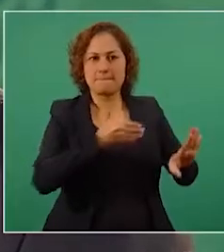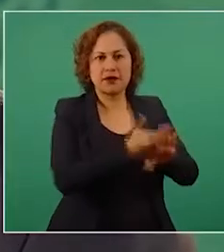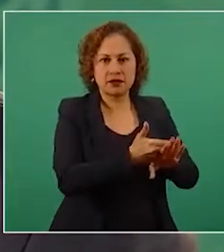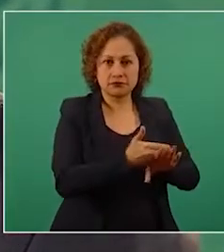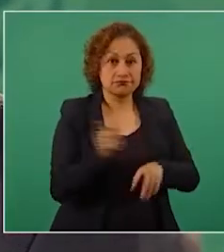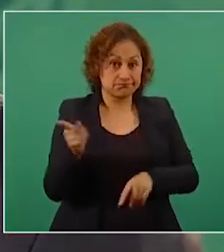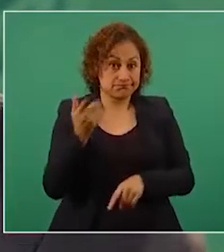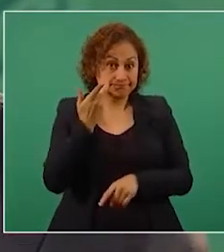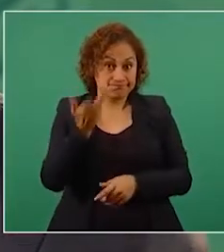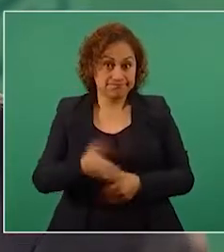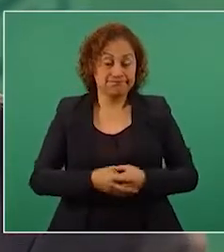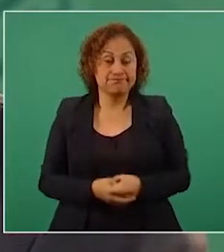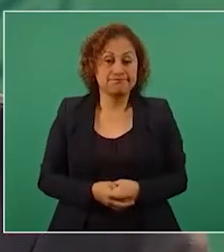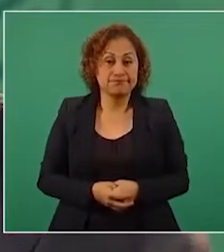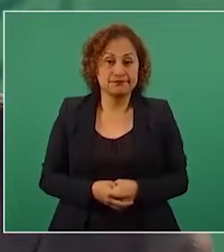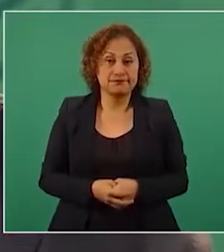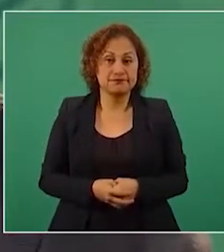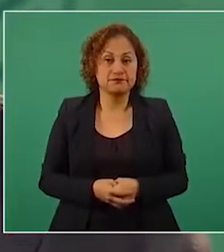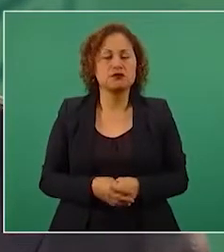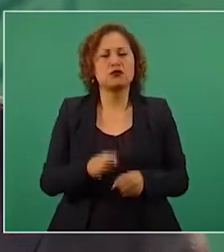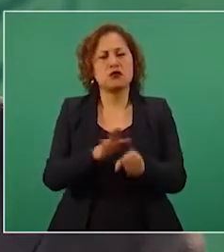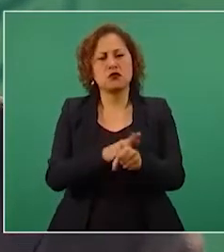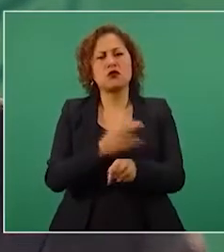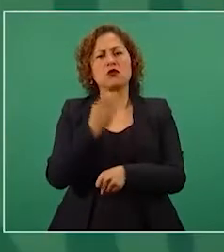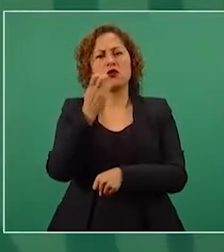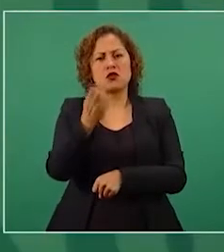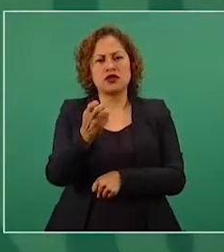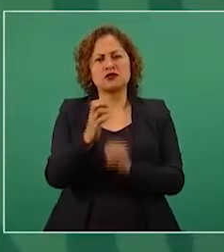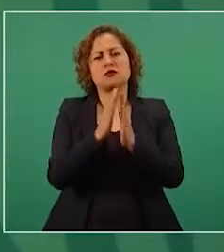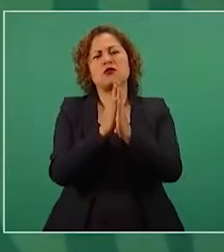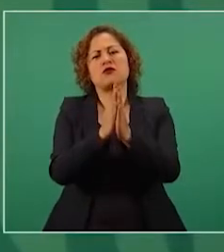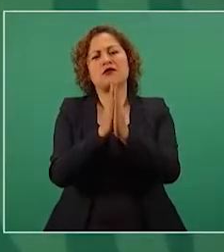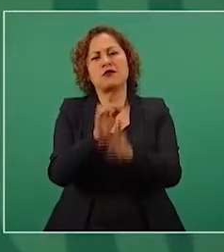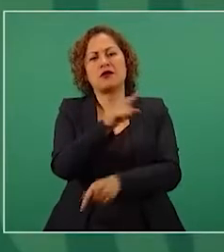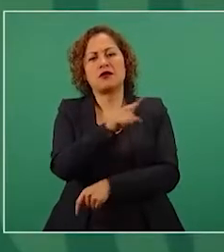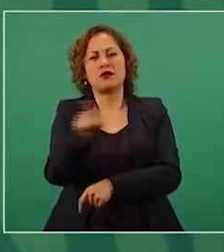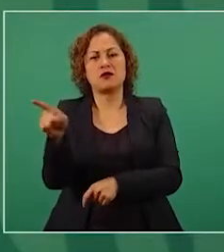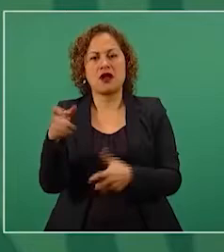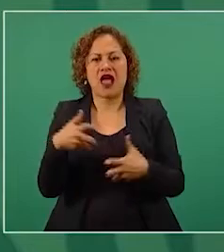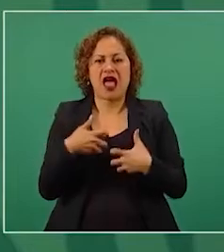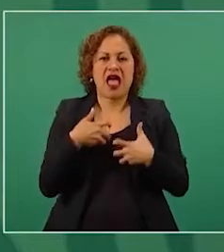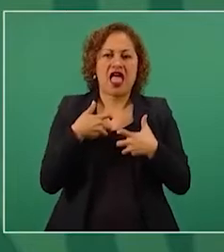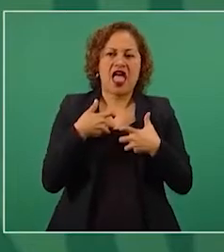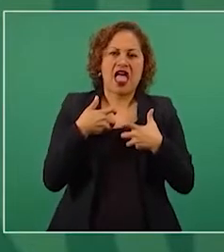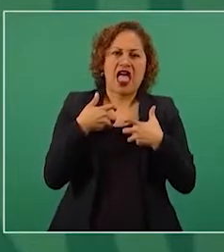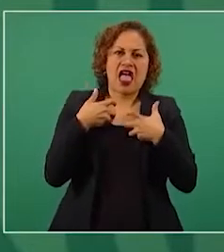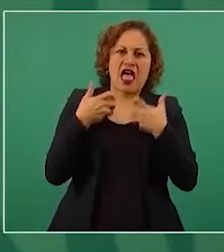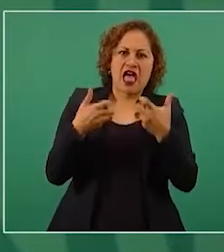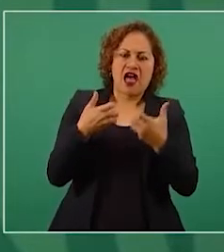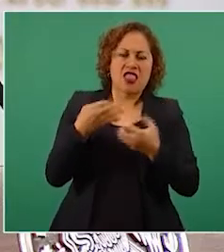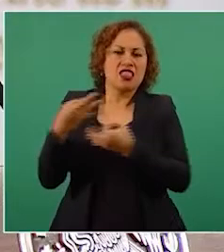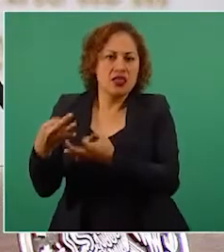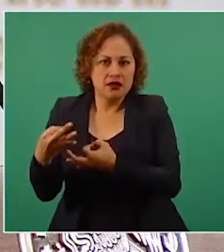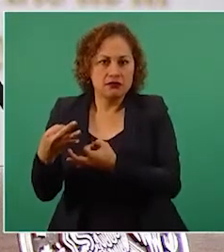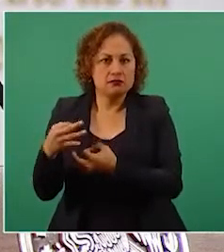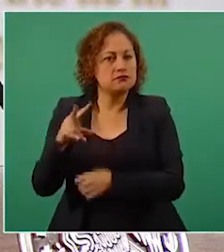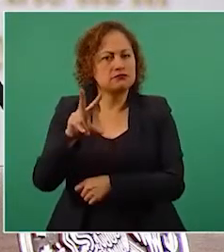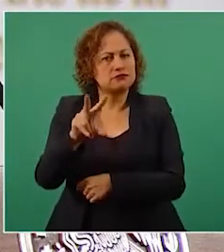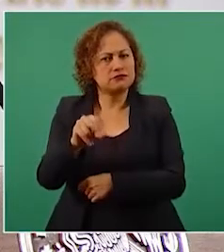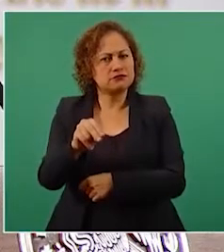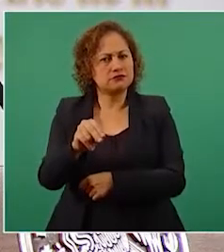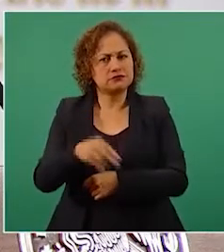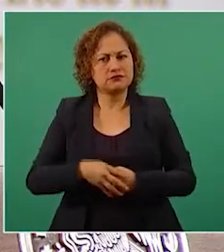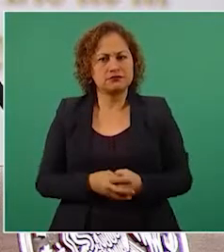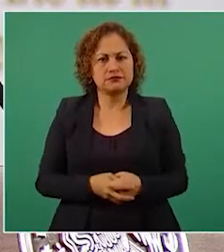Entonces, no engancharse, no caer en la provocación,